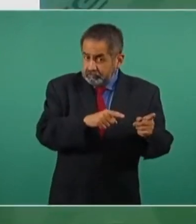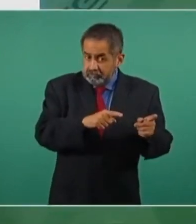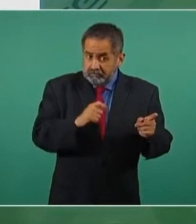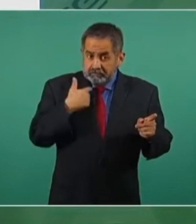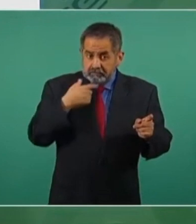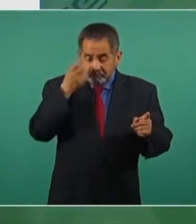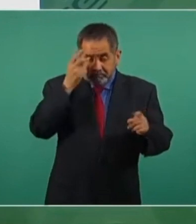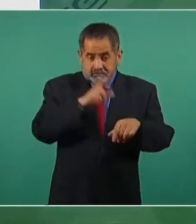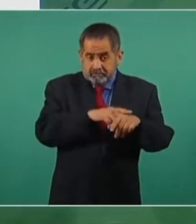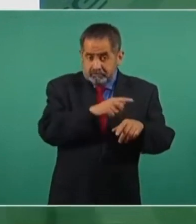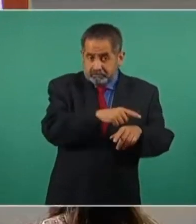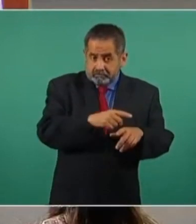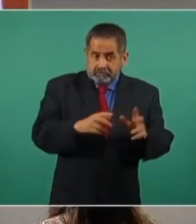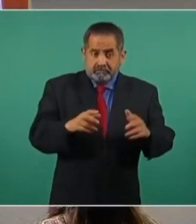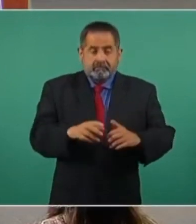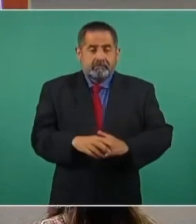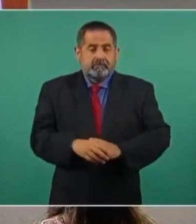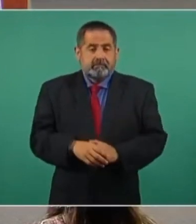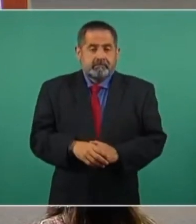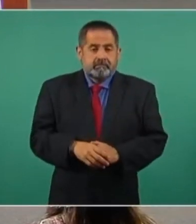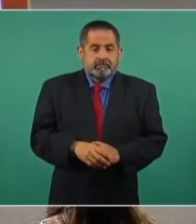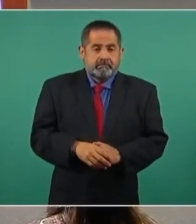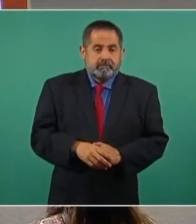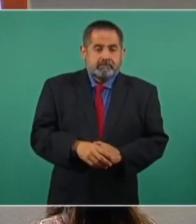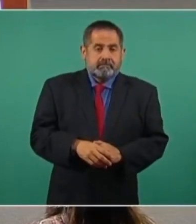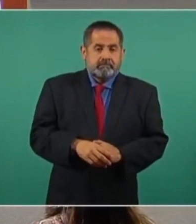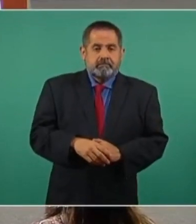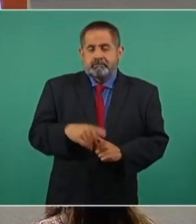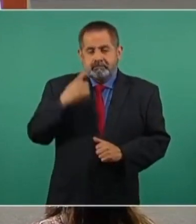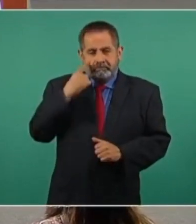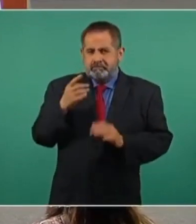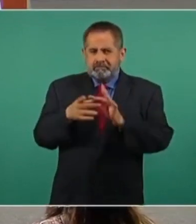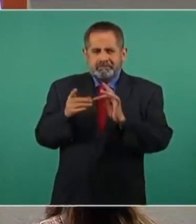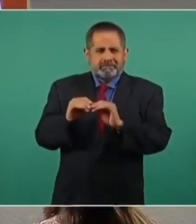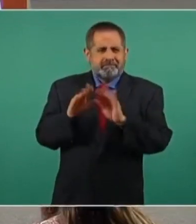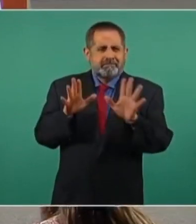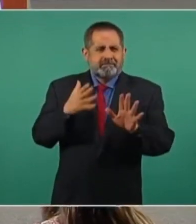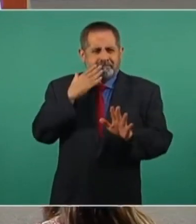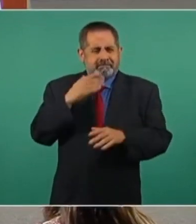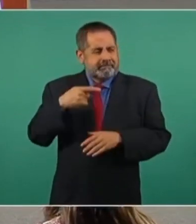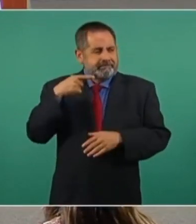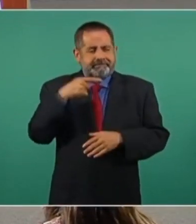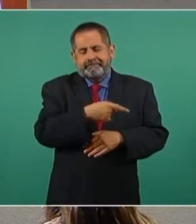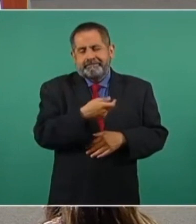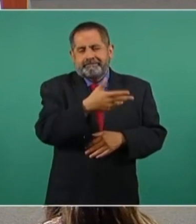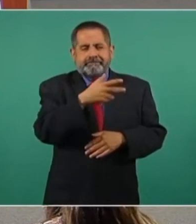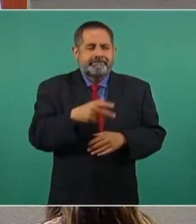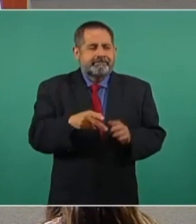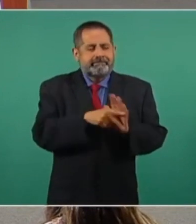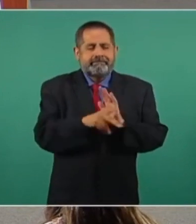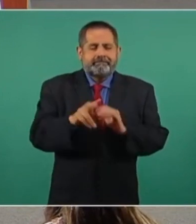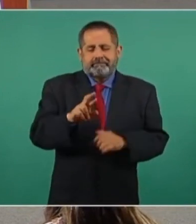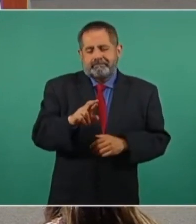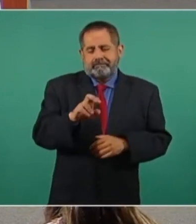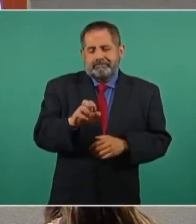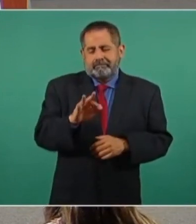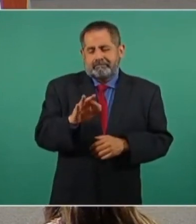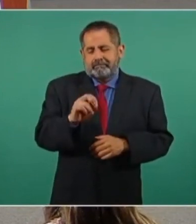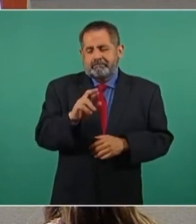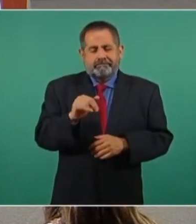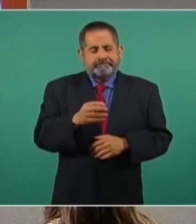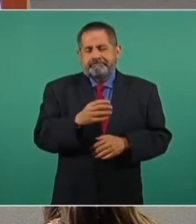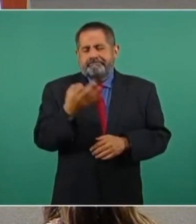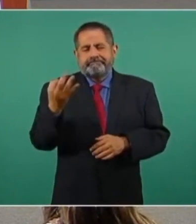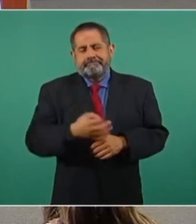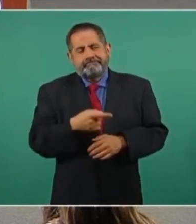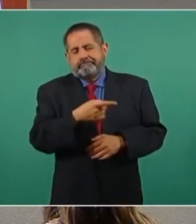Bueno, pues esto pinta muy bien lo que es el Reforma y